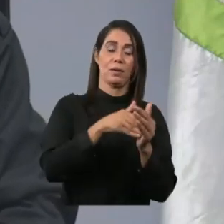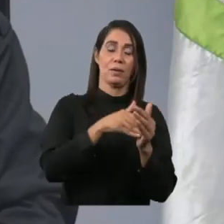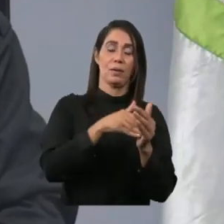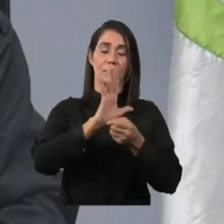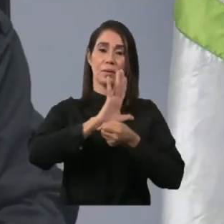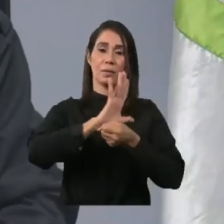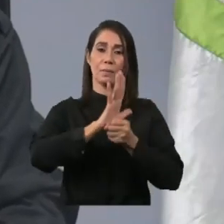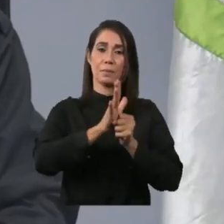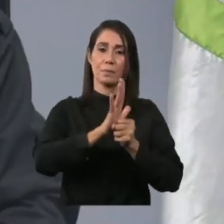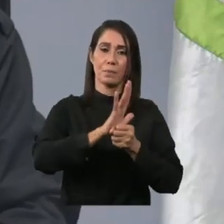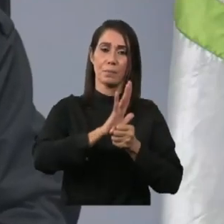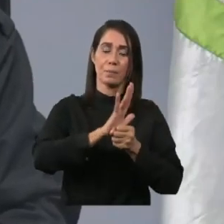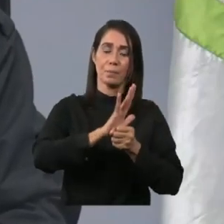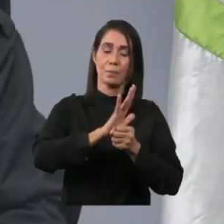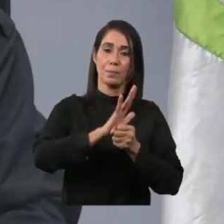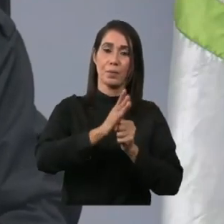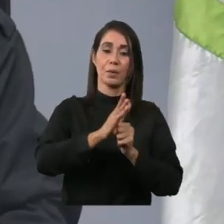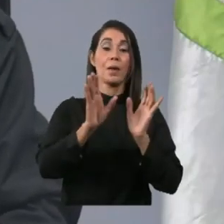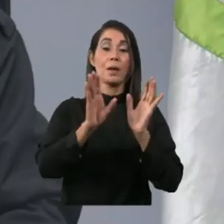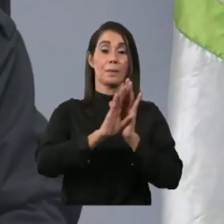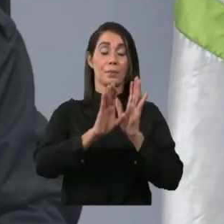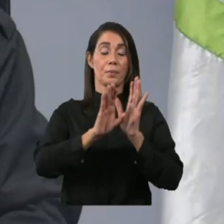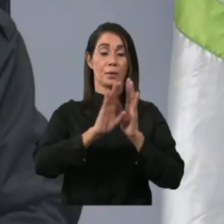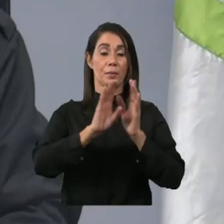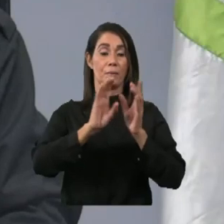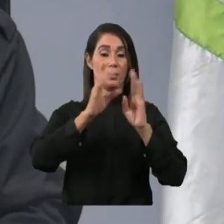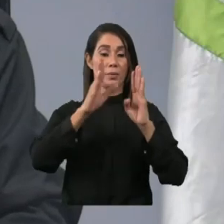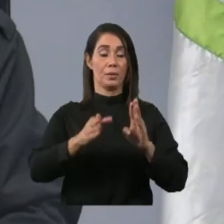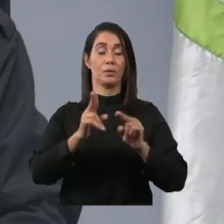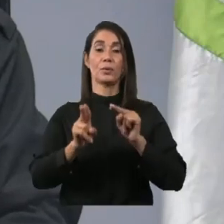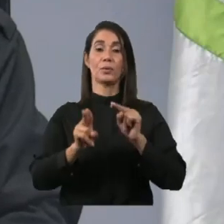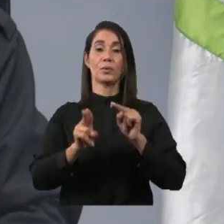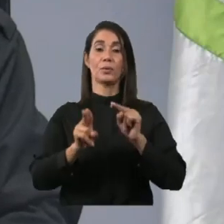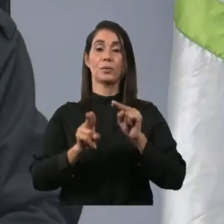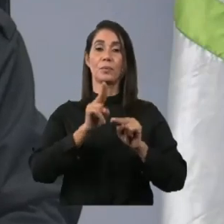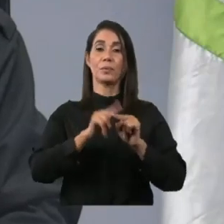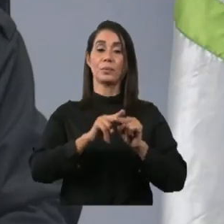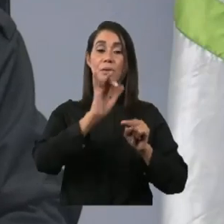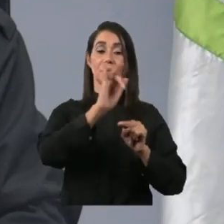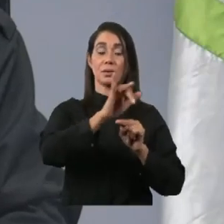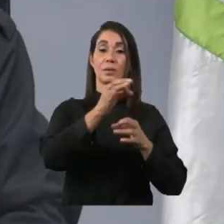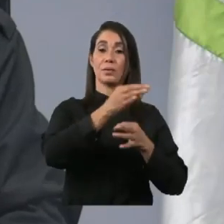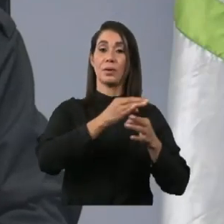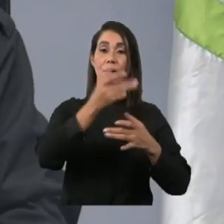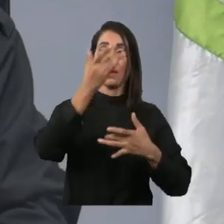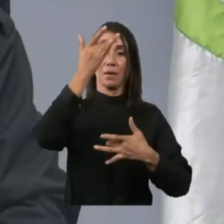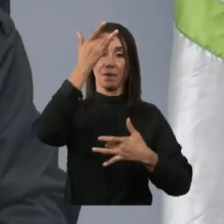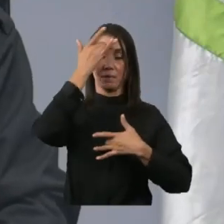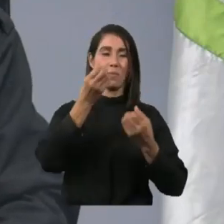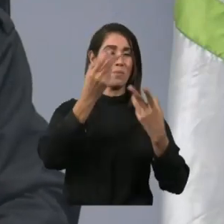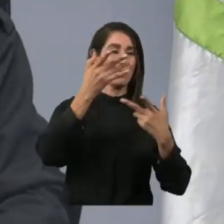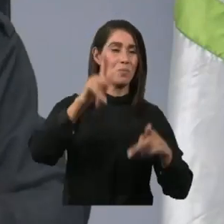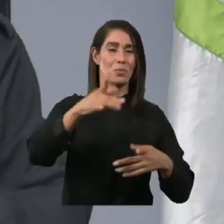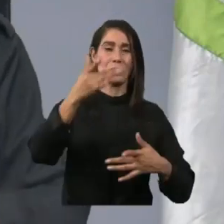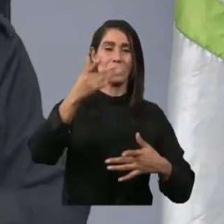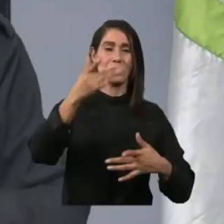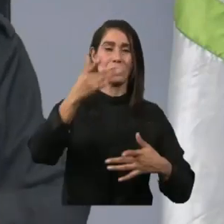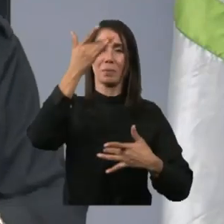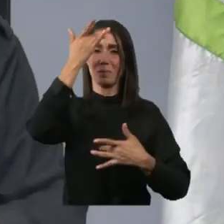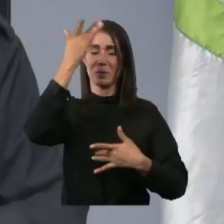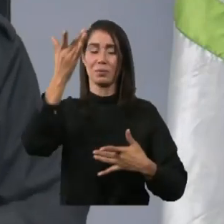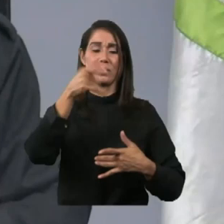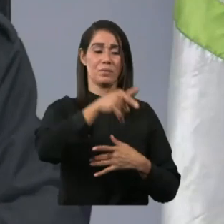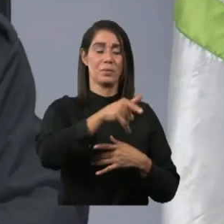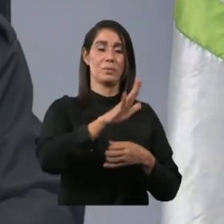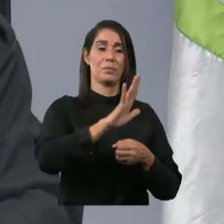usted sabe que el director provincial de salud todavía está recluido por COVID-19 de manera que no solamente